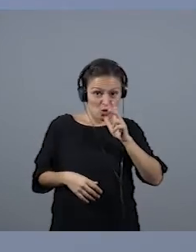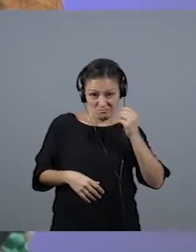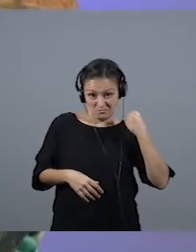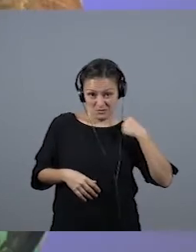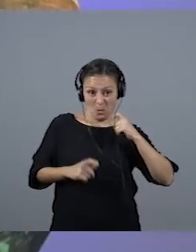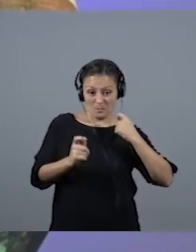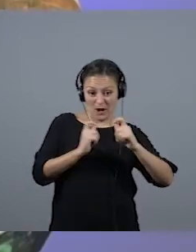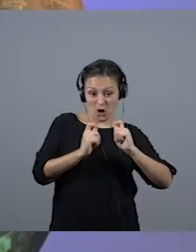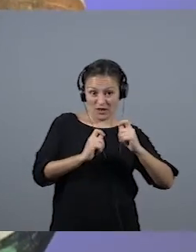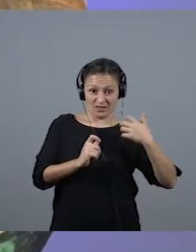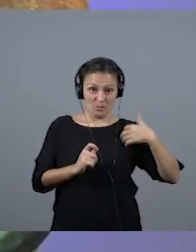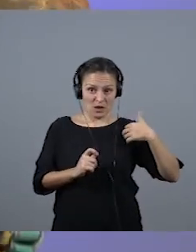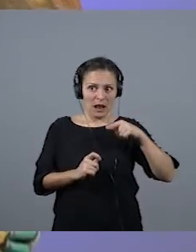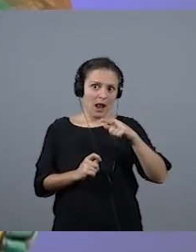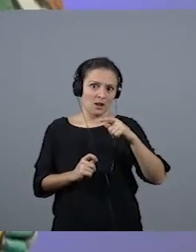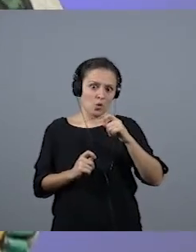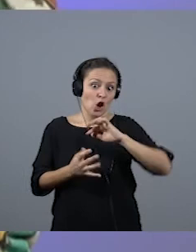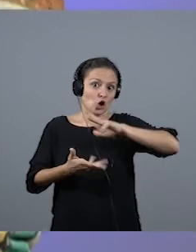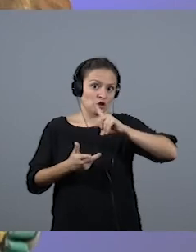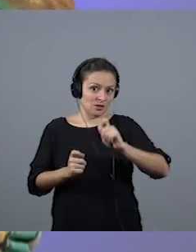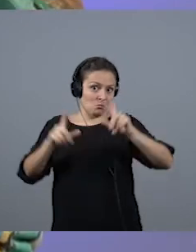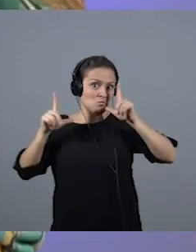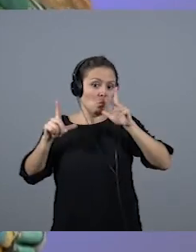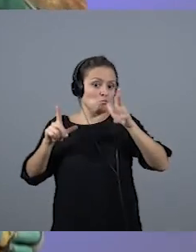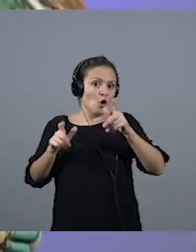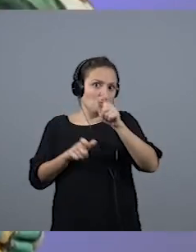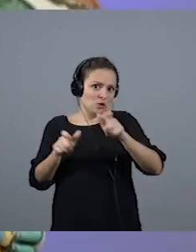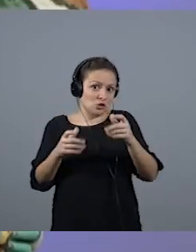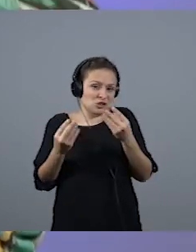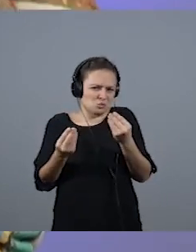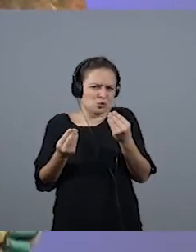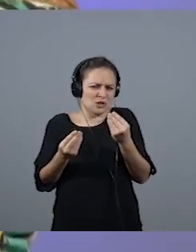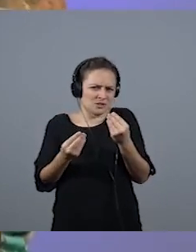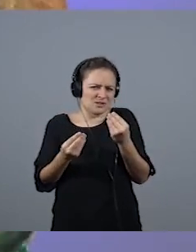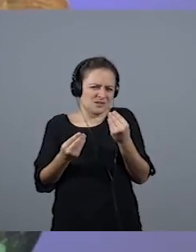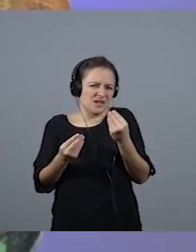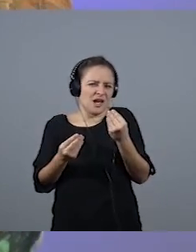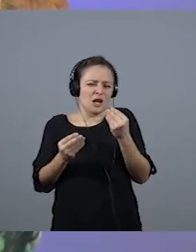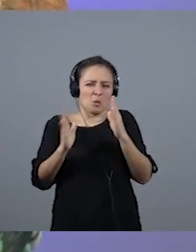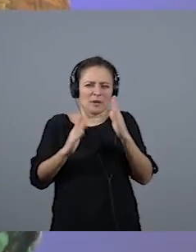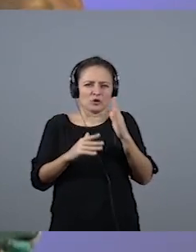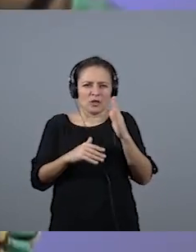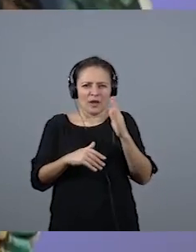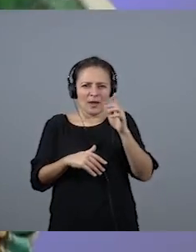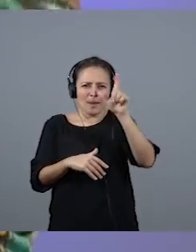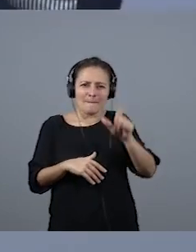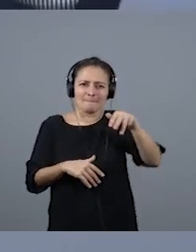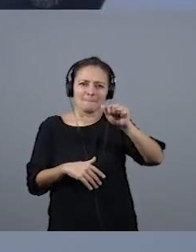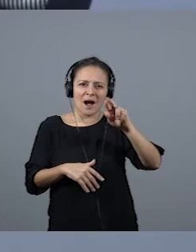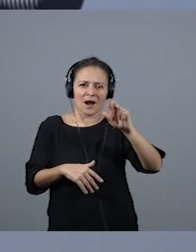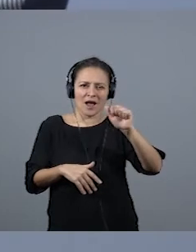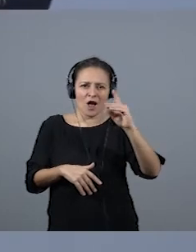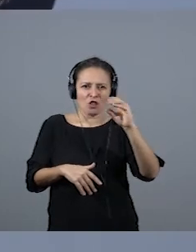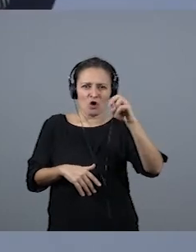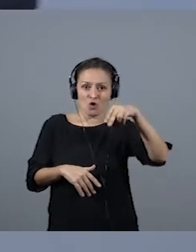cuando la muerte de Diego Armando Maradona, porque también mucha gente se apoyó, creo recordar, en el relato delital porque tuvo... Barrilete cósmico de